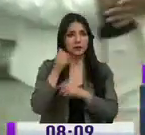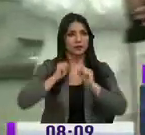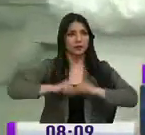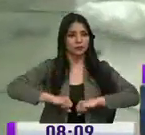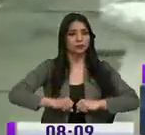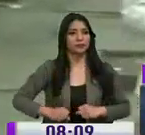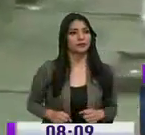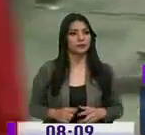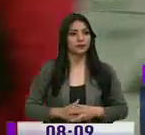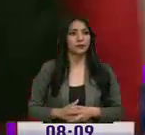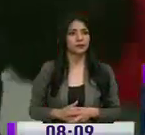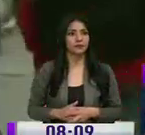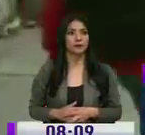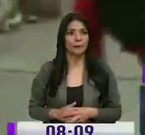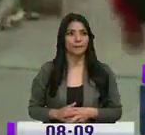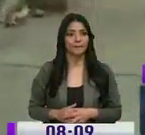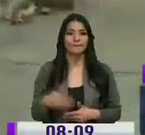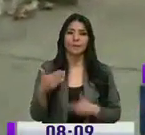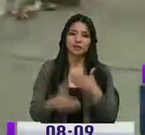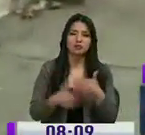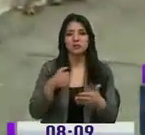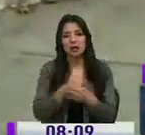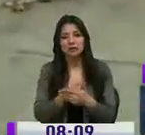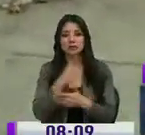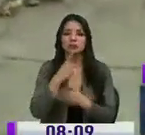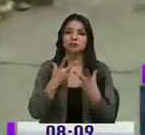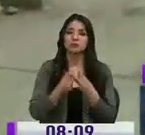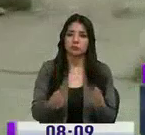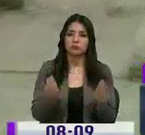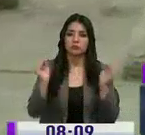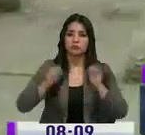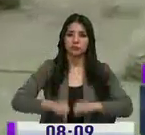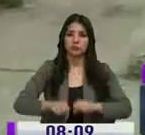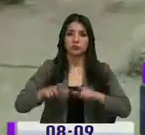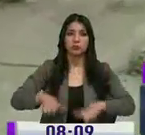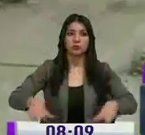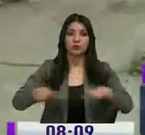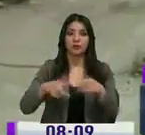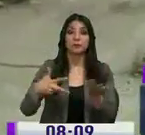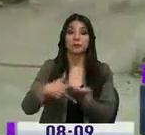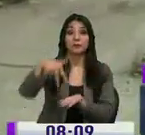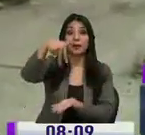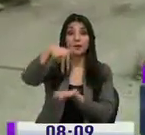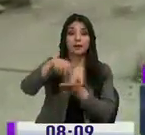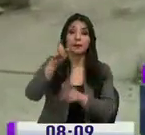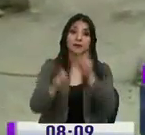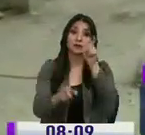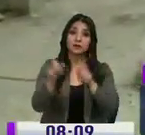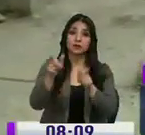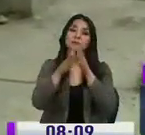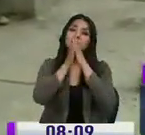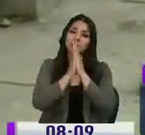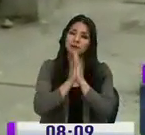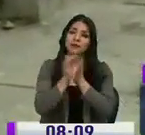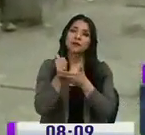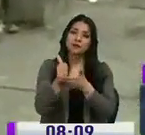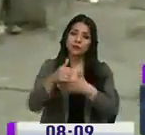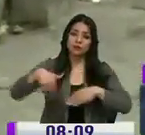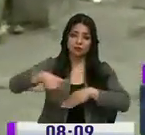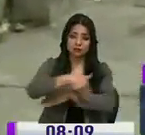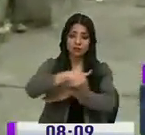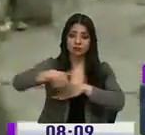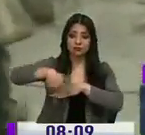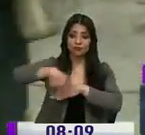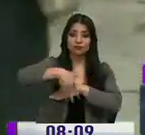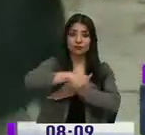circulación y también evitarse accidentes. como les había señalado, donde existen paradas, por favor, a los peatones también les pedimos colaboración para que no